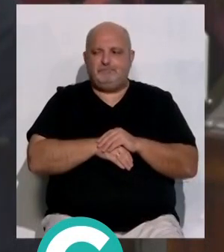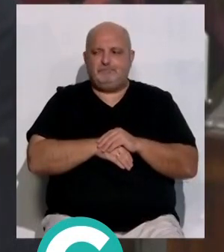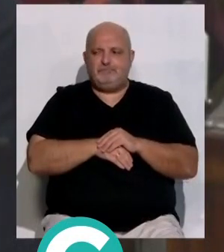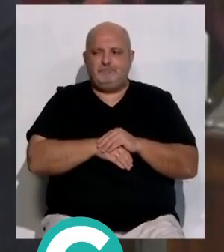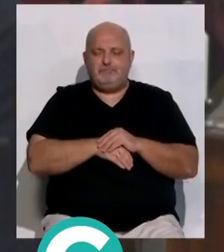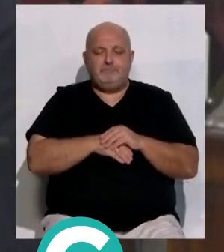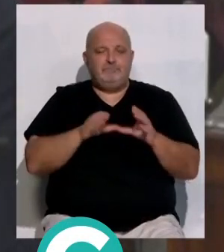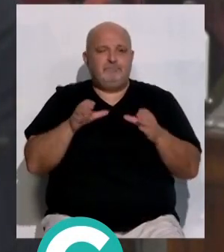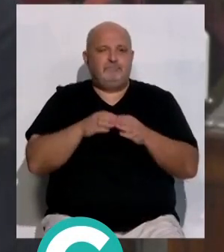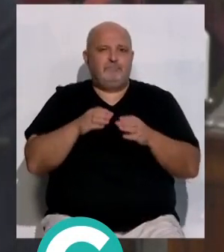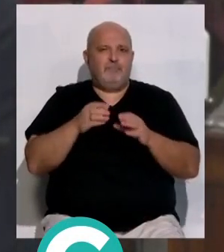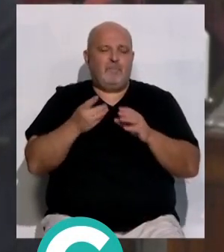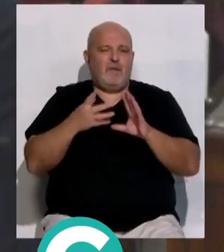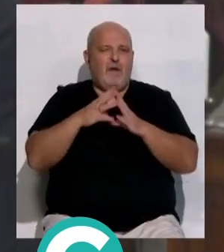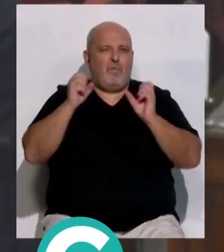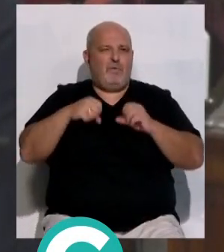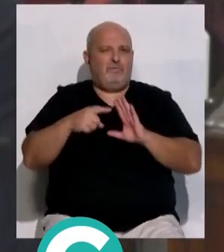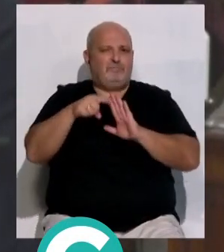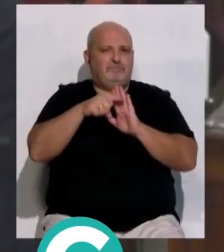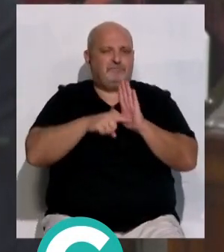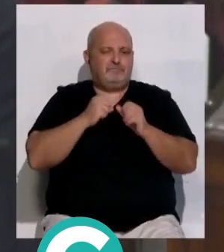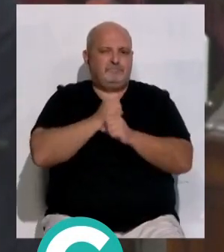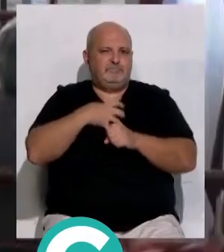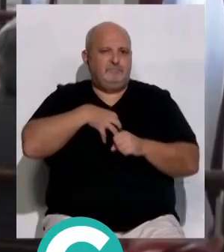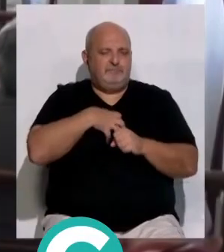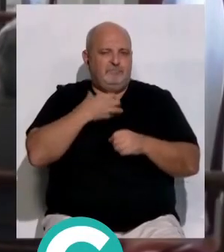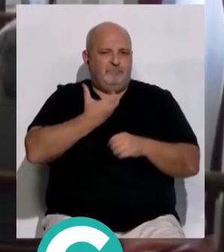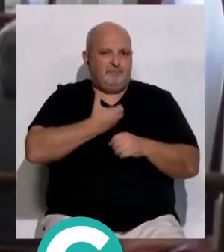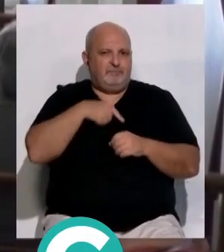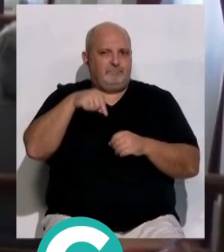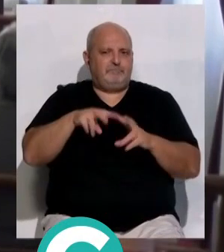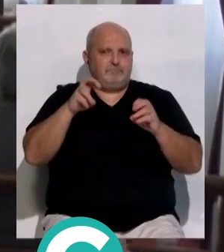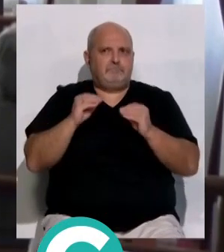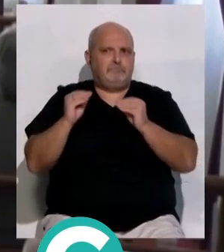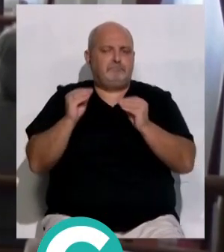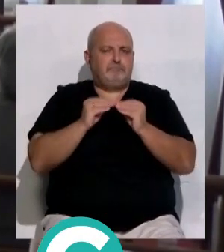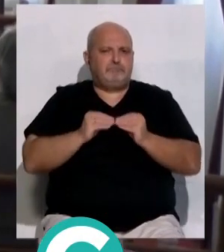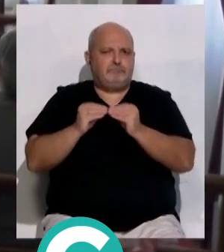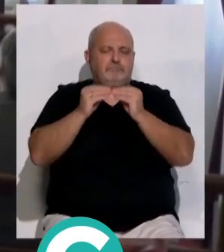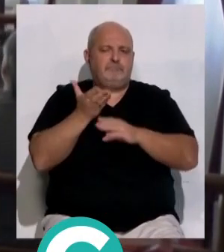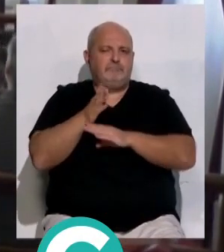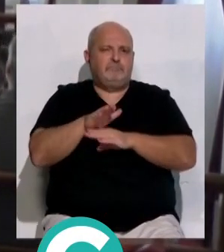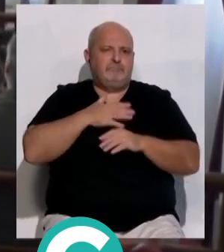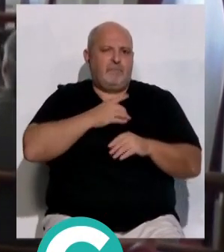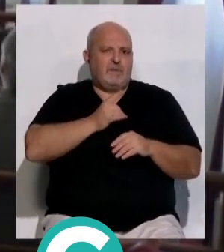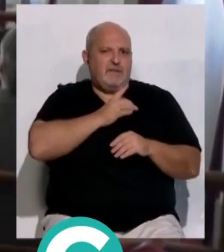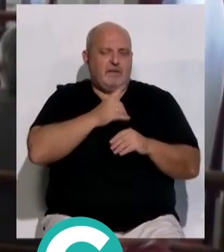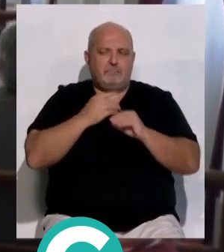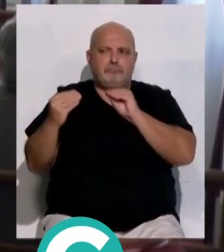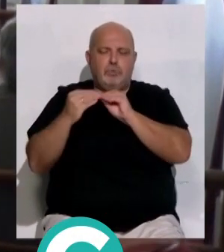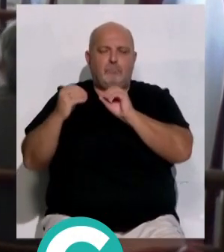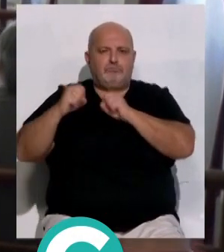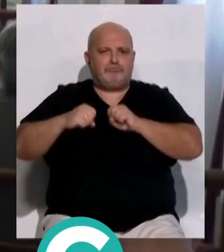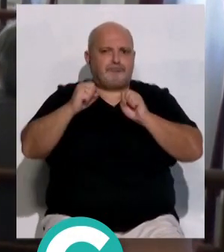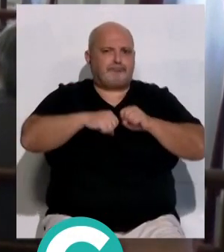La nueva versión del Acuerdo Regulador del Personal Funcionarial del Ayuntamiento ha sido consensuado con los representantes sindicales y